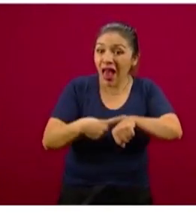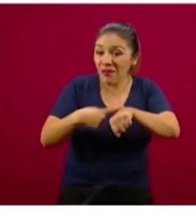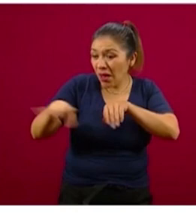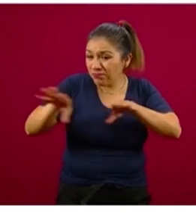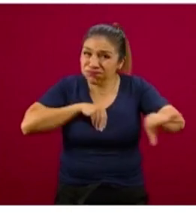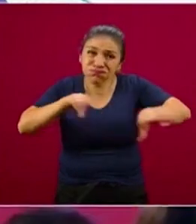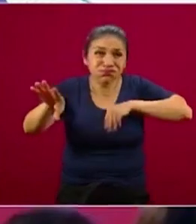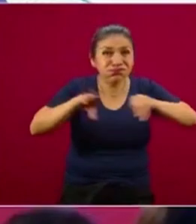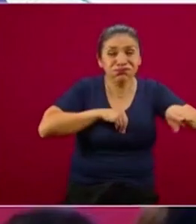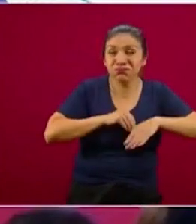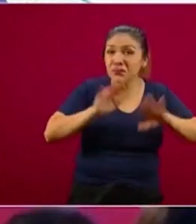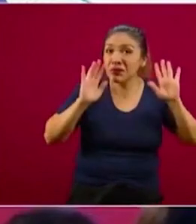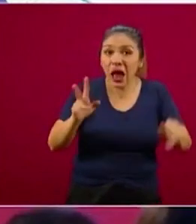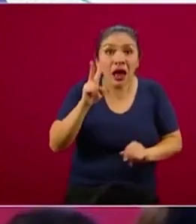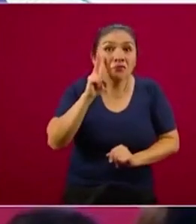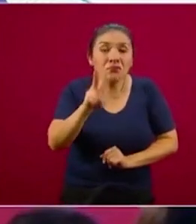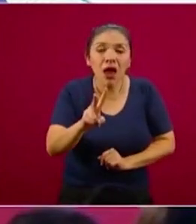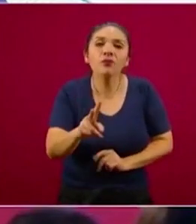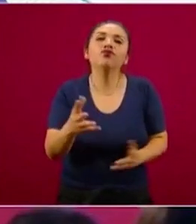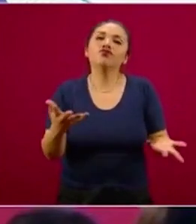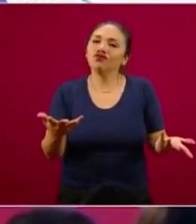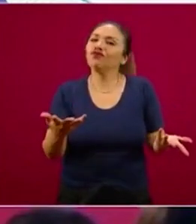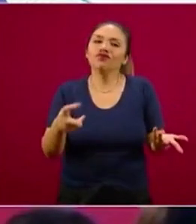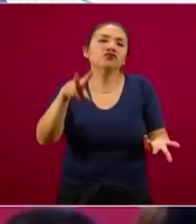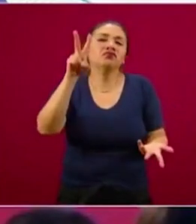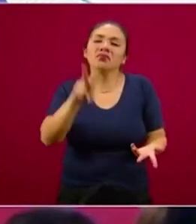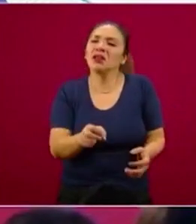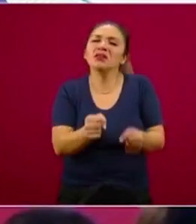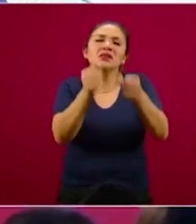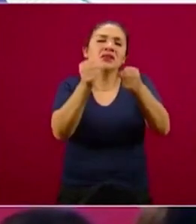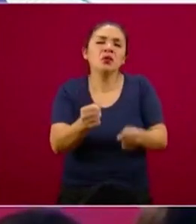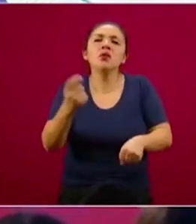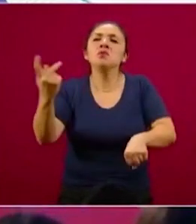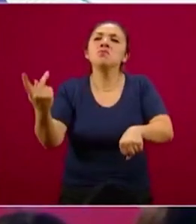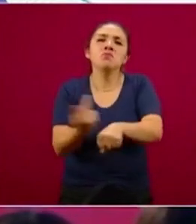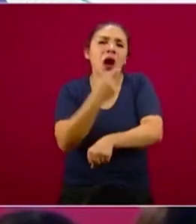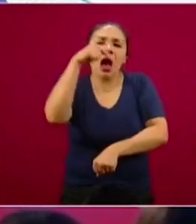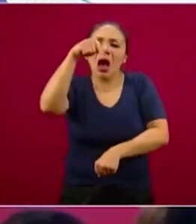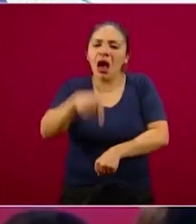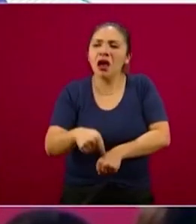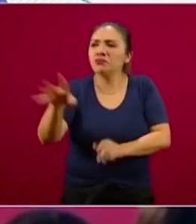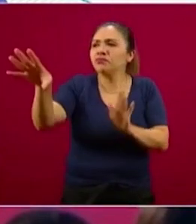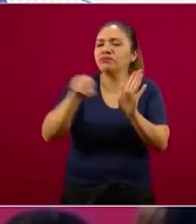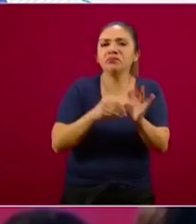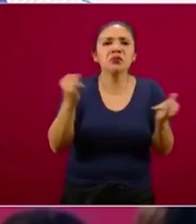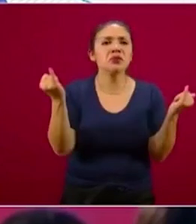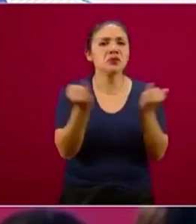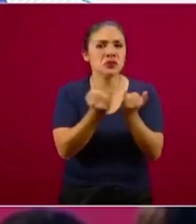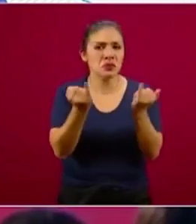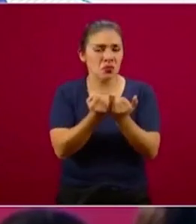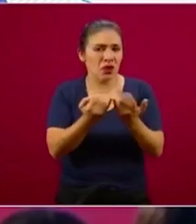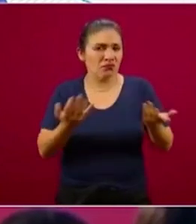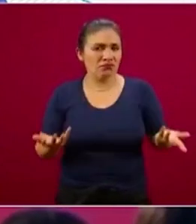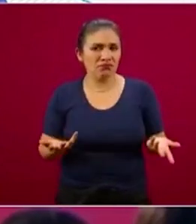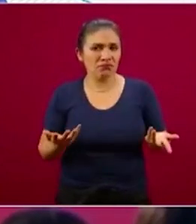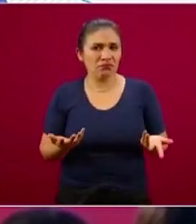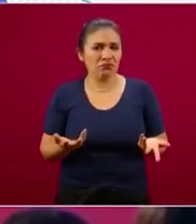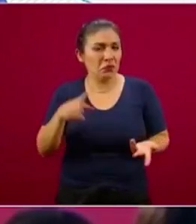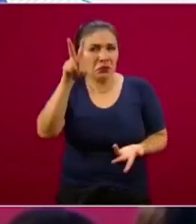exista la epidemia, es decir, es inevitable que el fenómeno se presente y sería completamente estéril